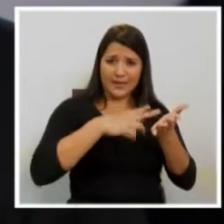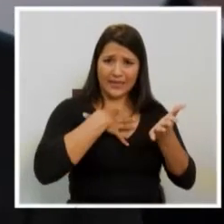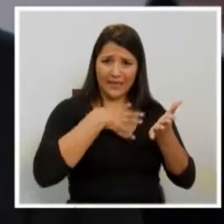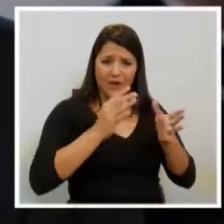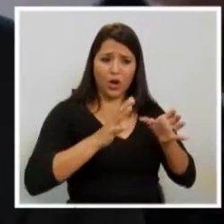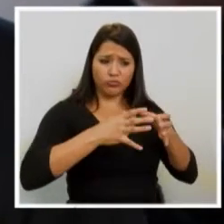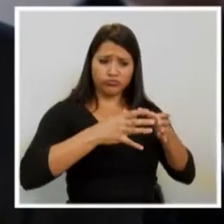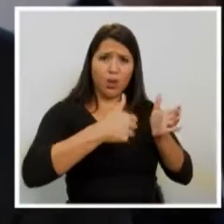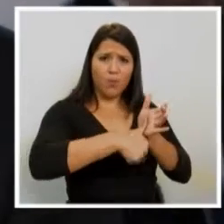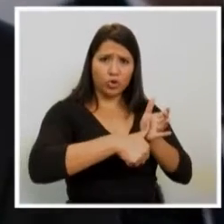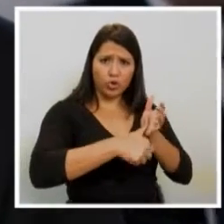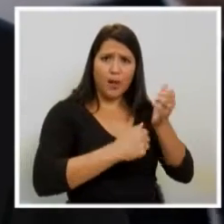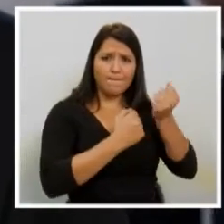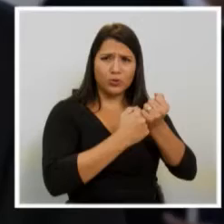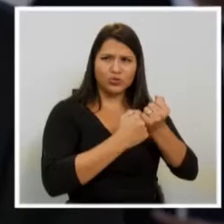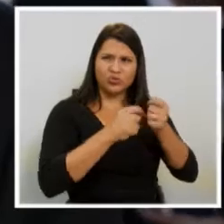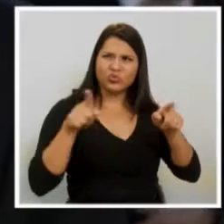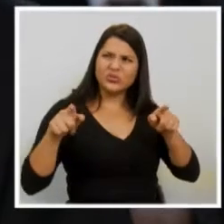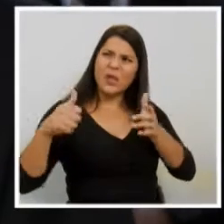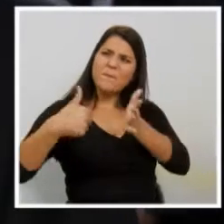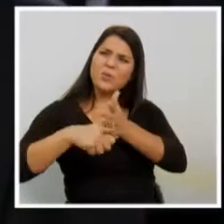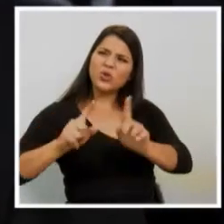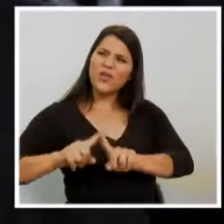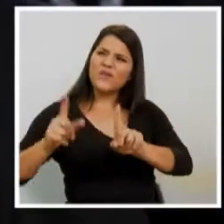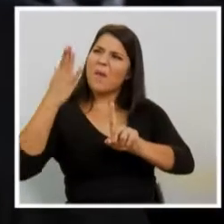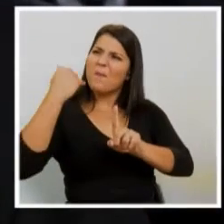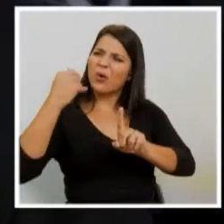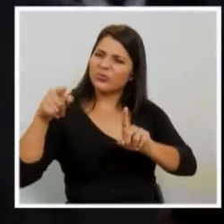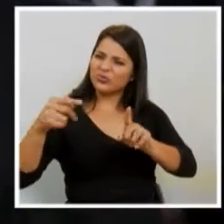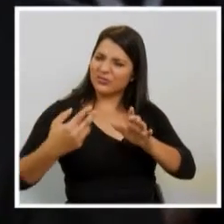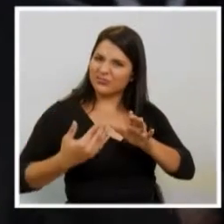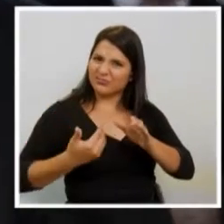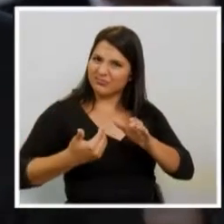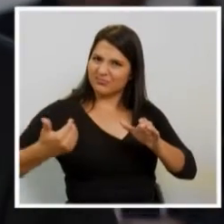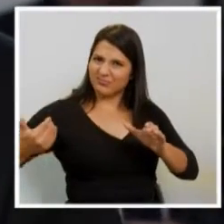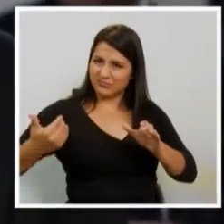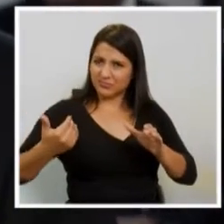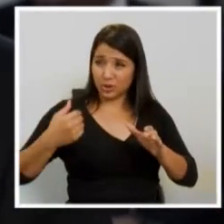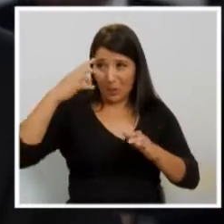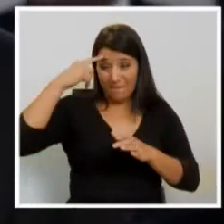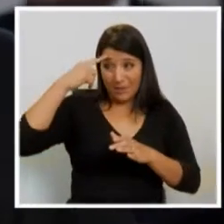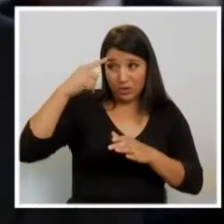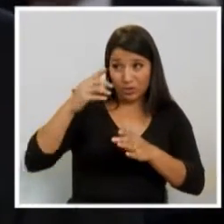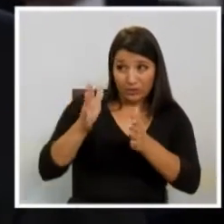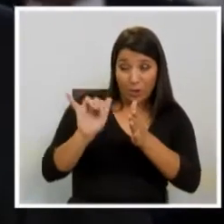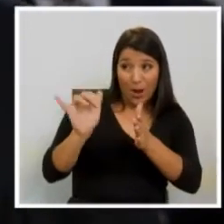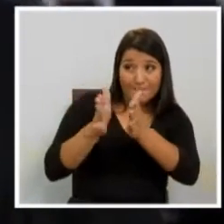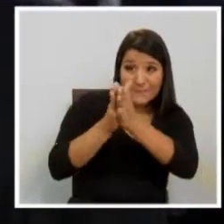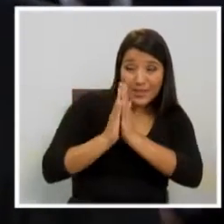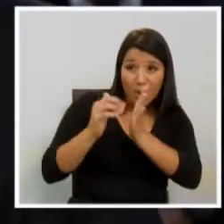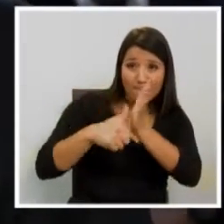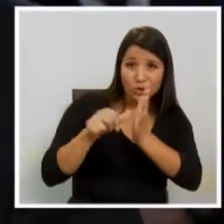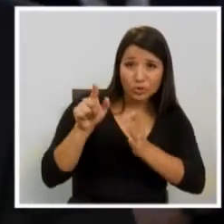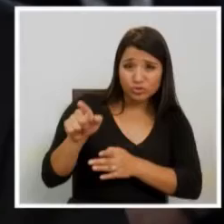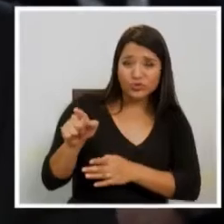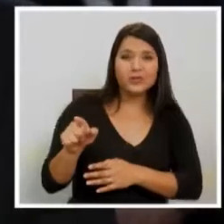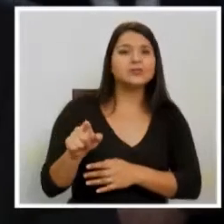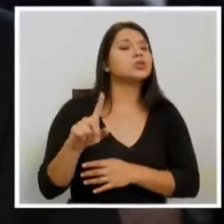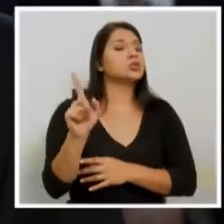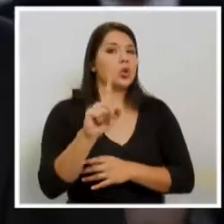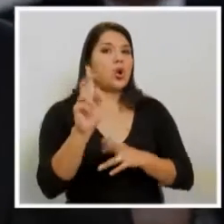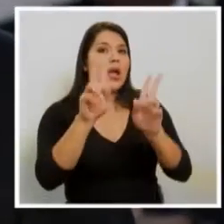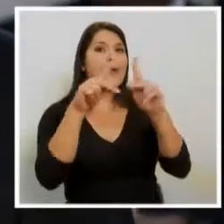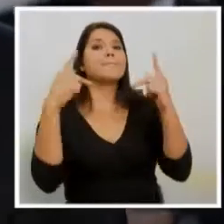cree usted o sospecha que existe algo más, puesto que me imagino que también hubo conversaciones como ustedes para buscar esos votos? No, el Partido de Integración Nacional